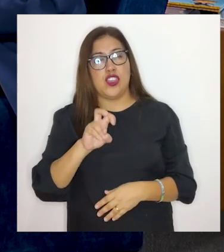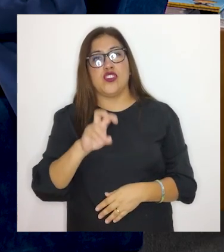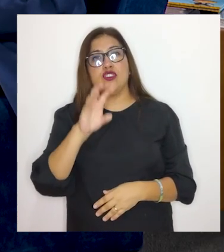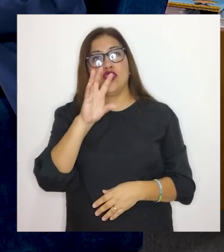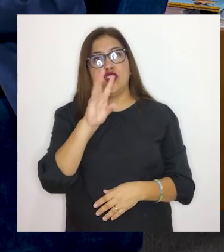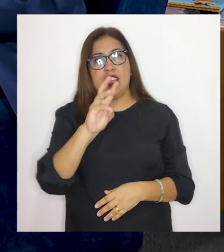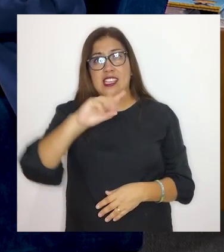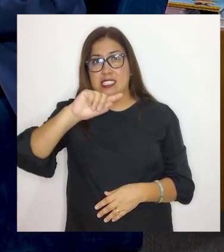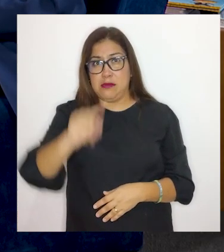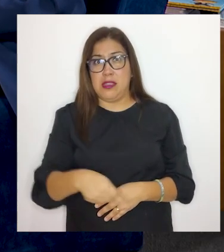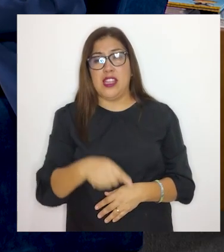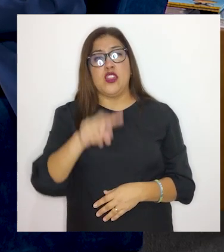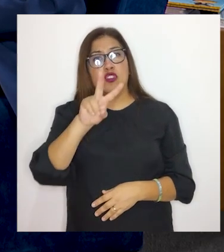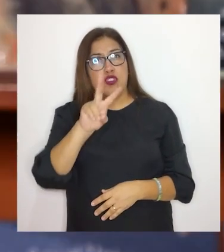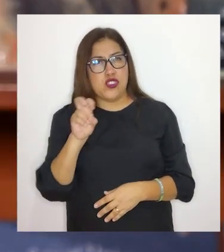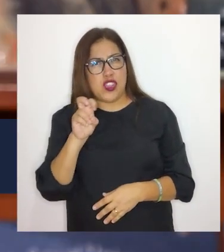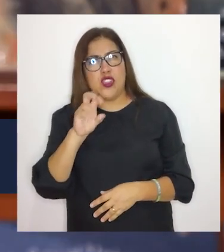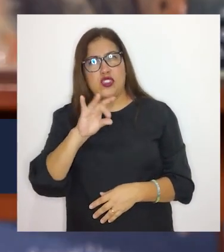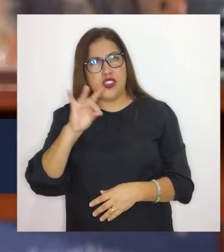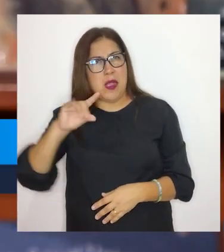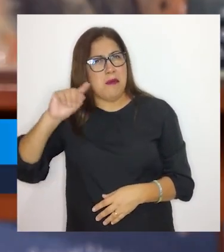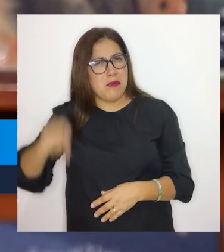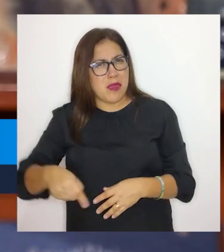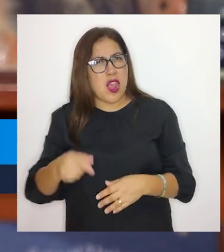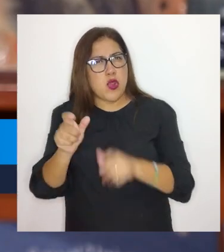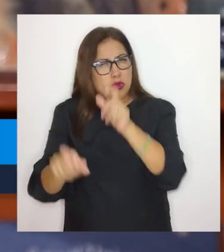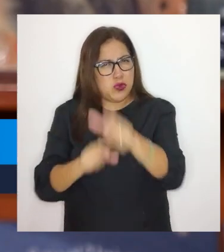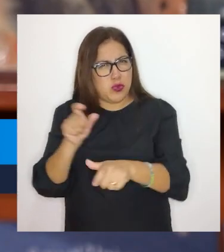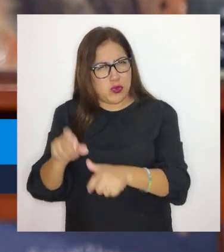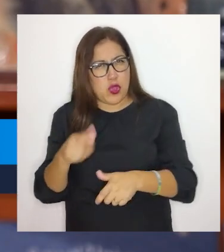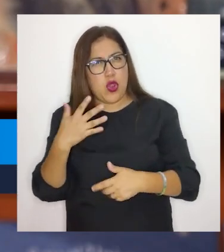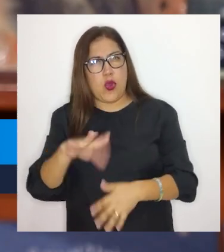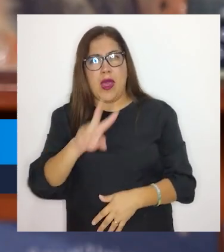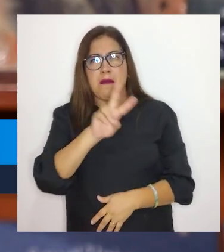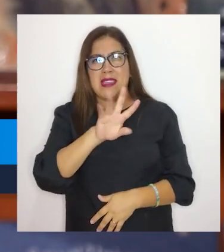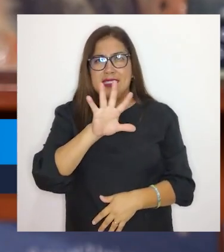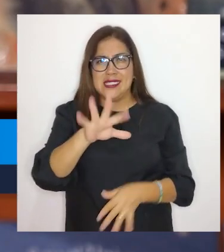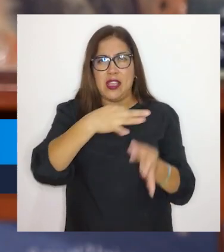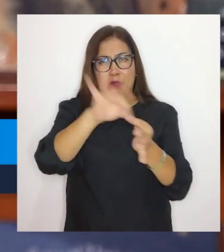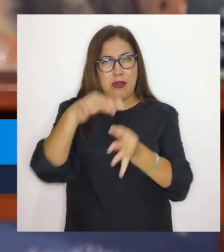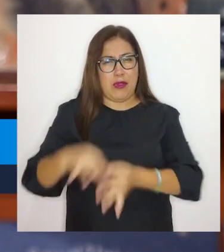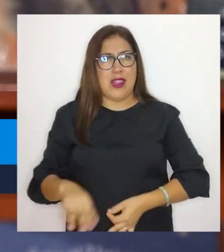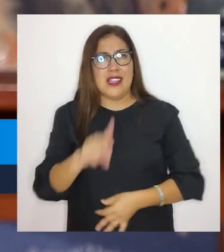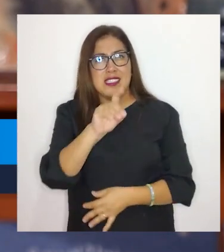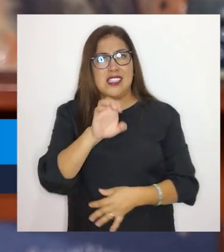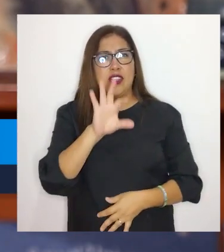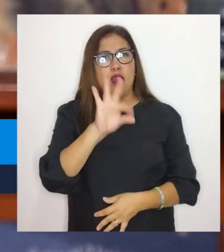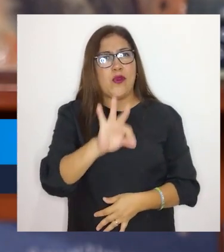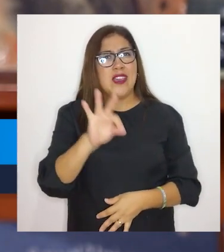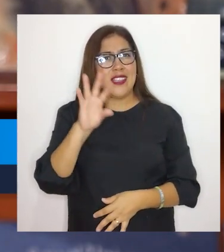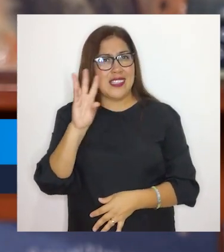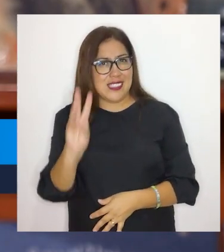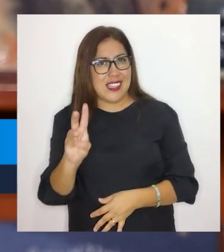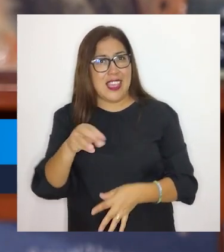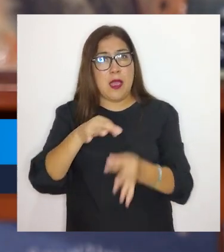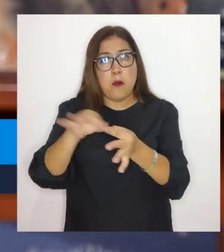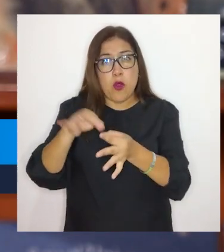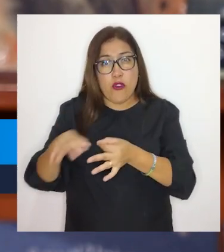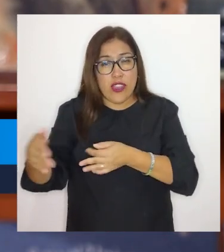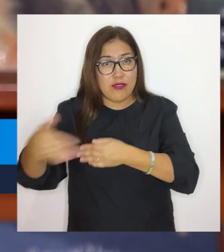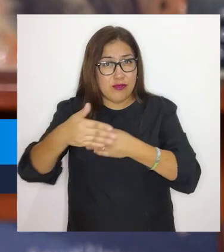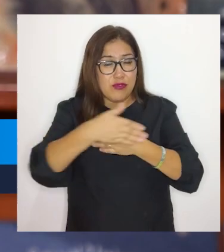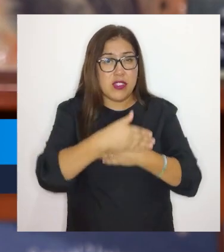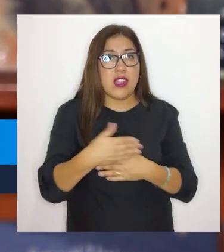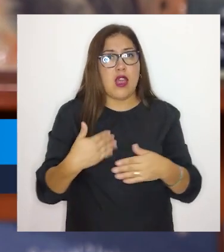.628 usuarios en las 25 regiones, en las 196 provincias,